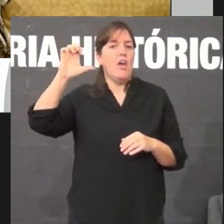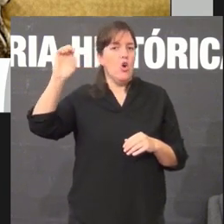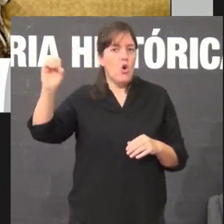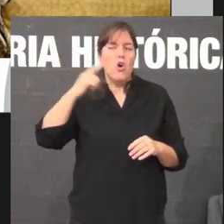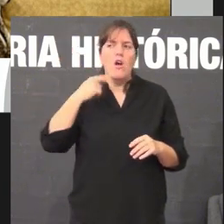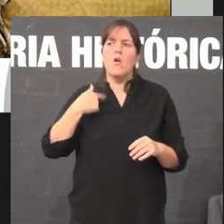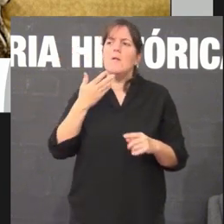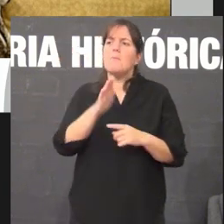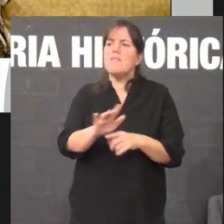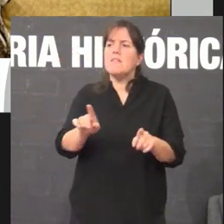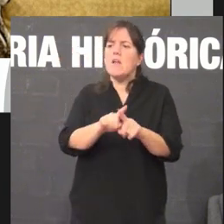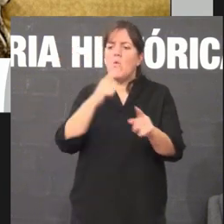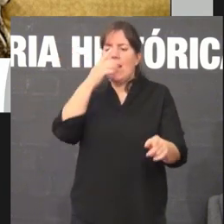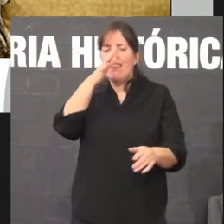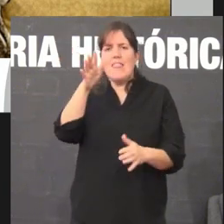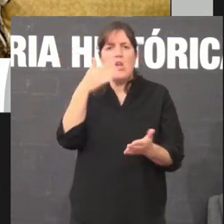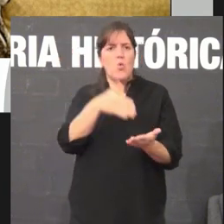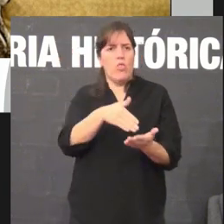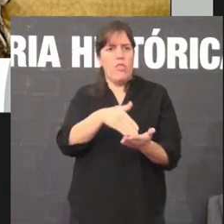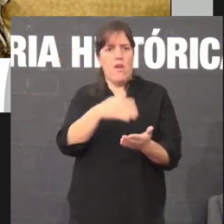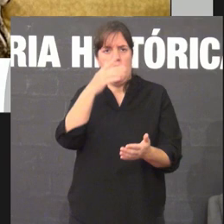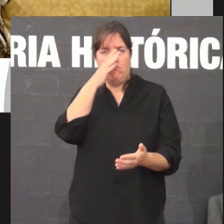denúncia perante a UNESCO,